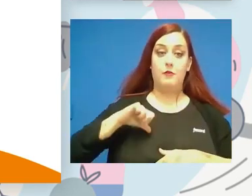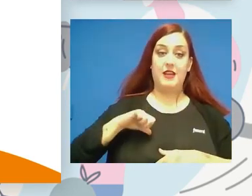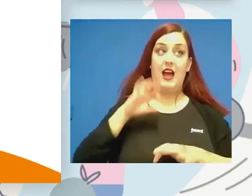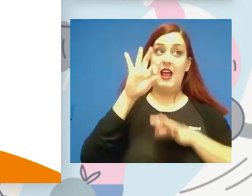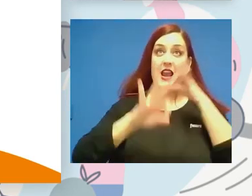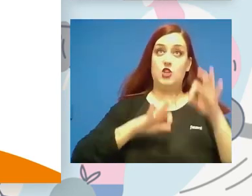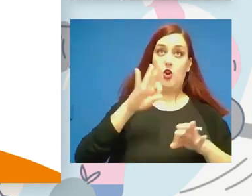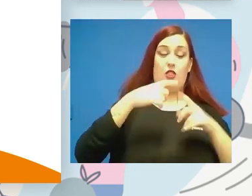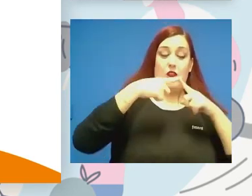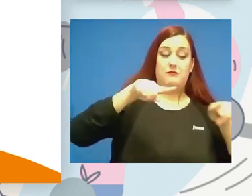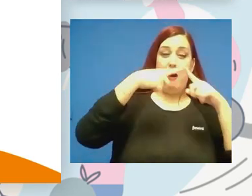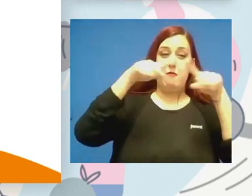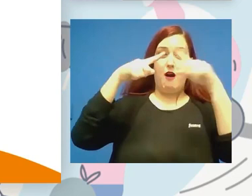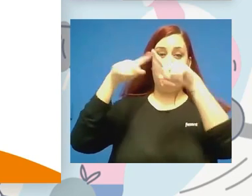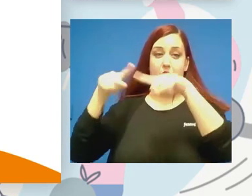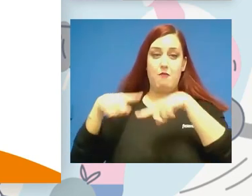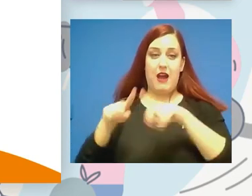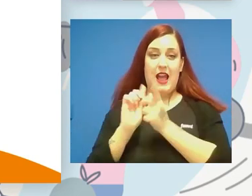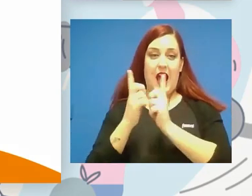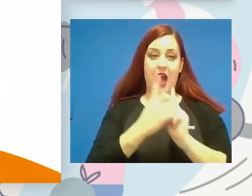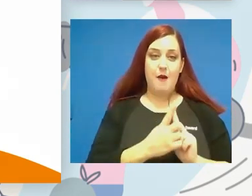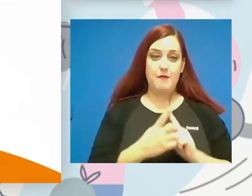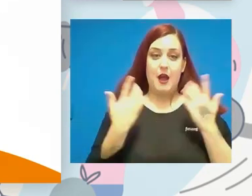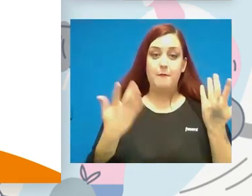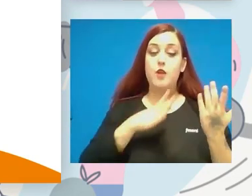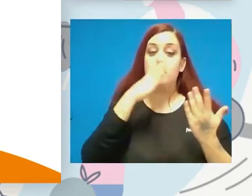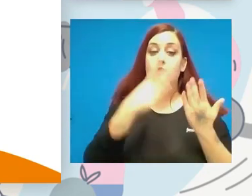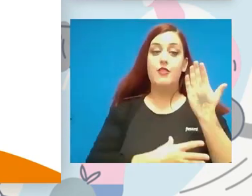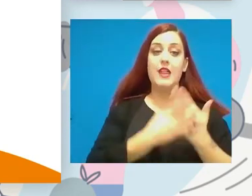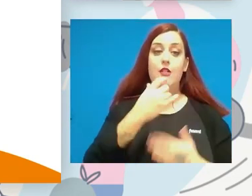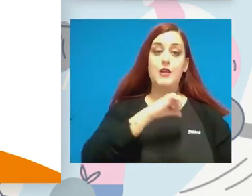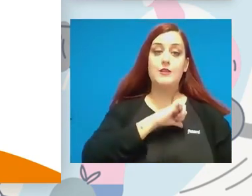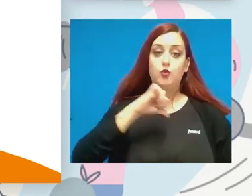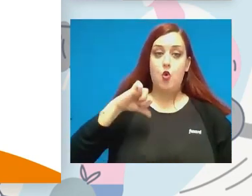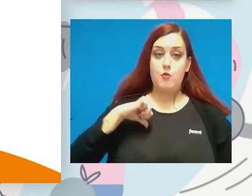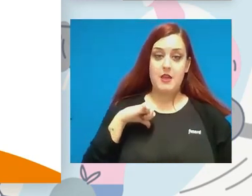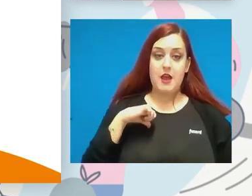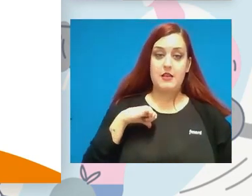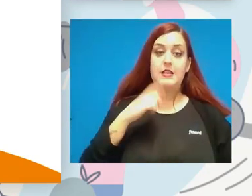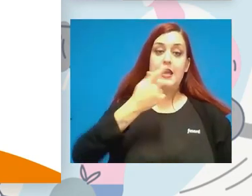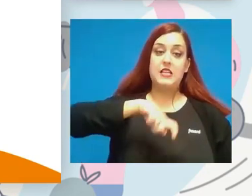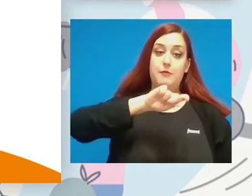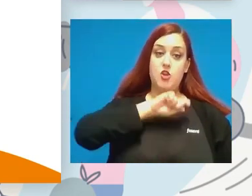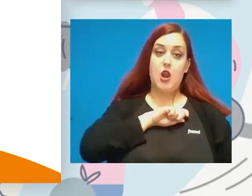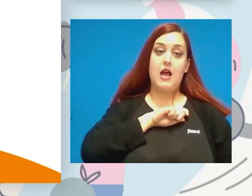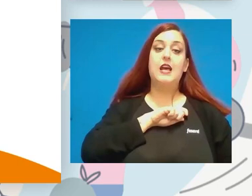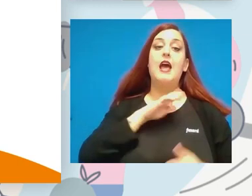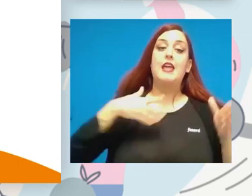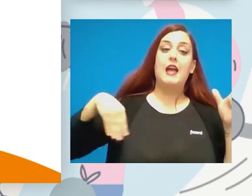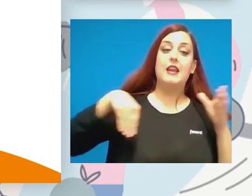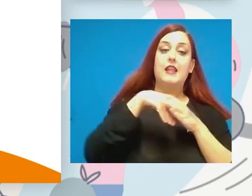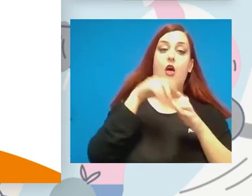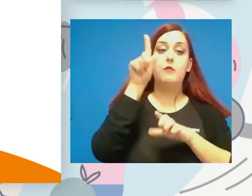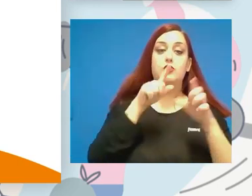del deporte de personas con discapacidad. Entonces, las federaciones autonómicas que hayan… las españolas que hayan integrado a las personas con discapacidad, sus